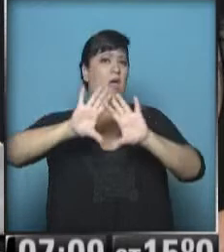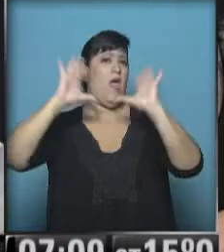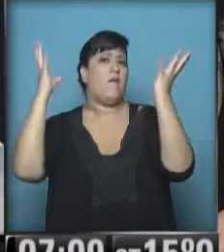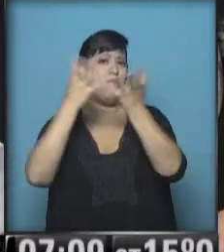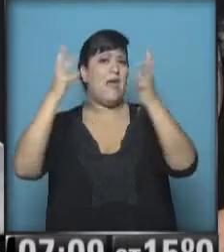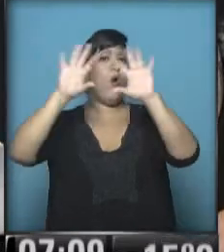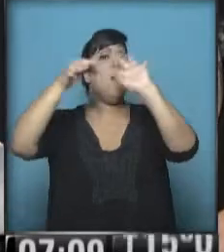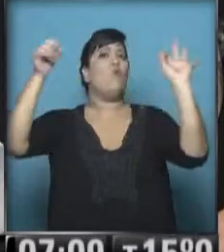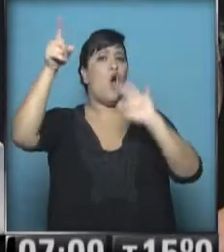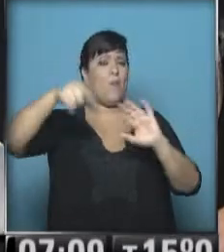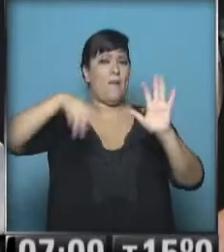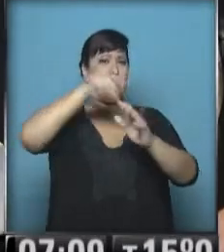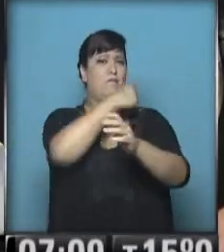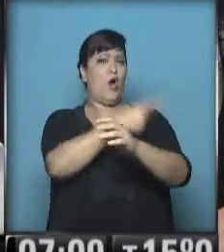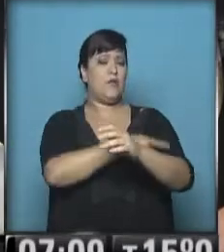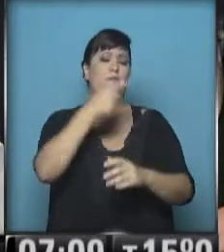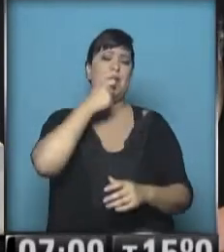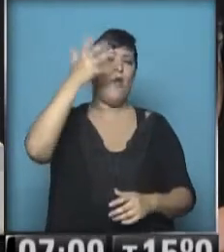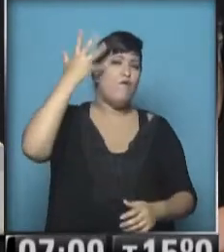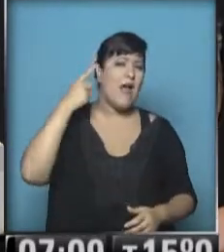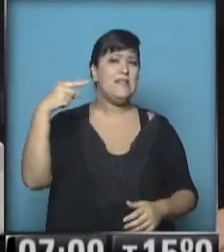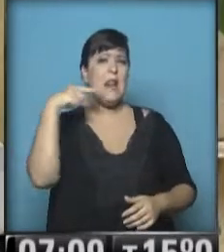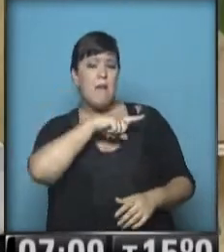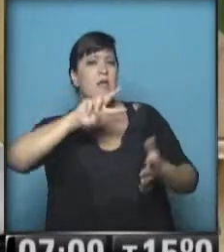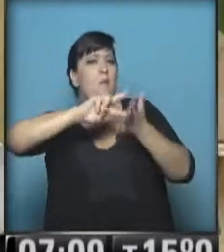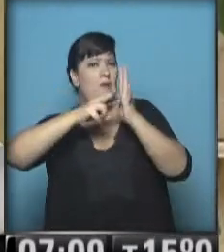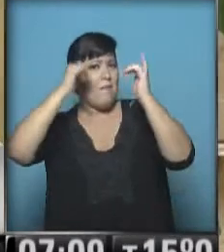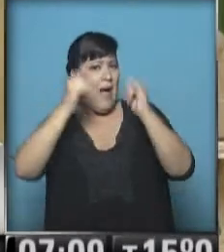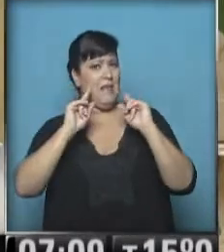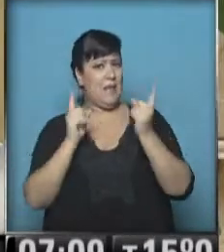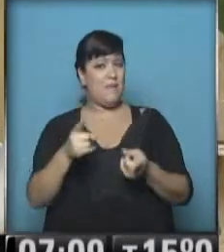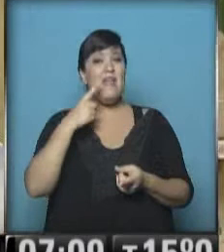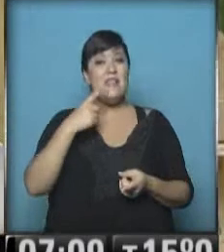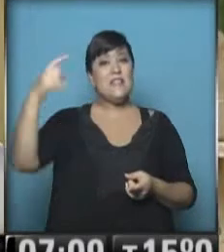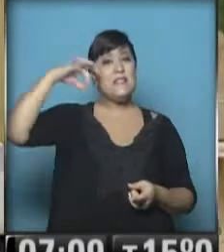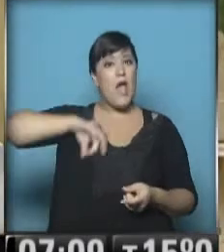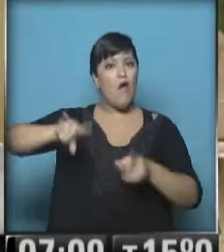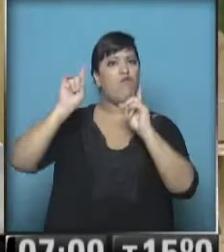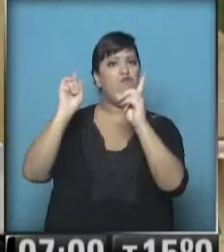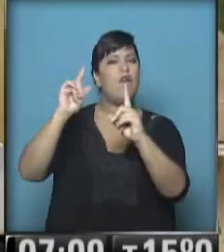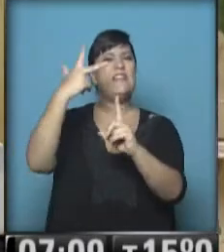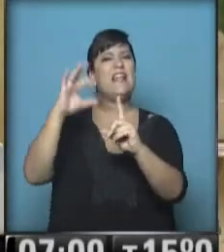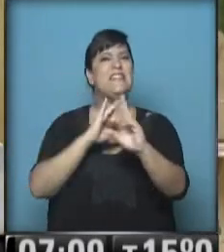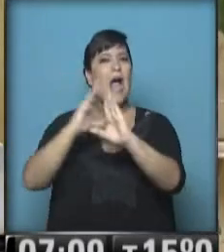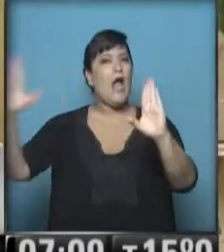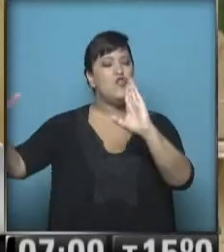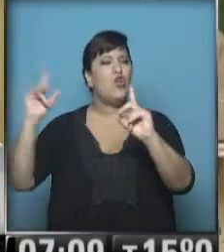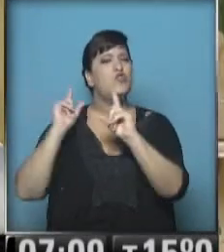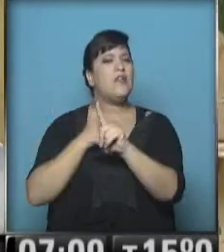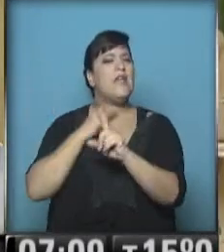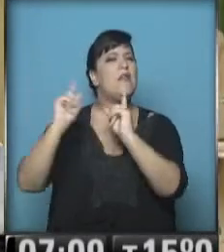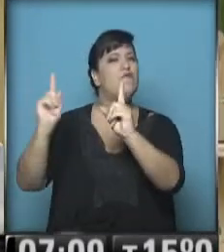Europa, también recordemos que allí en Francia, en Alemania, están hablando de congelar salarios por tres años, incluso volver a la